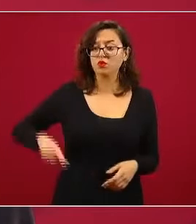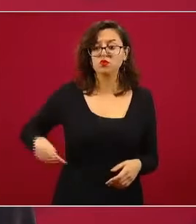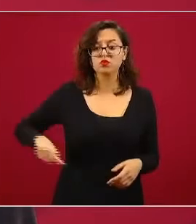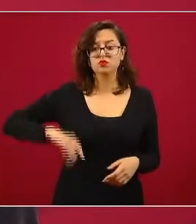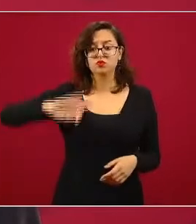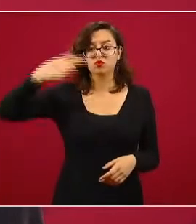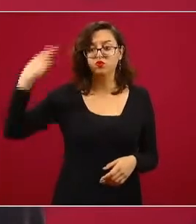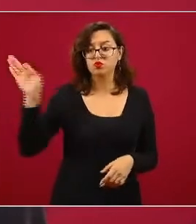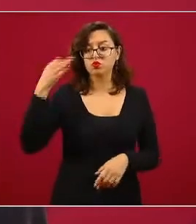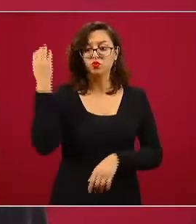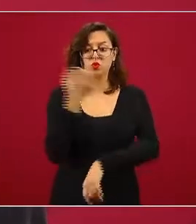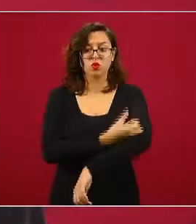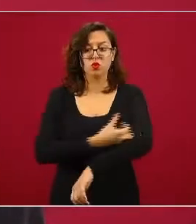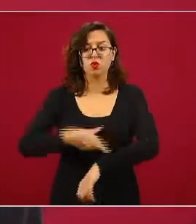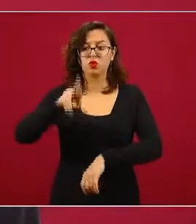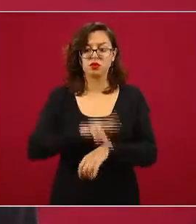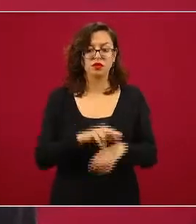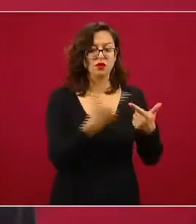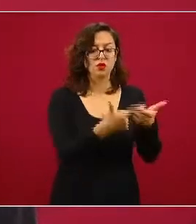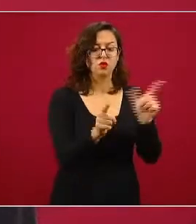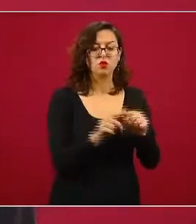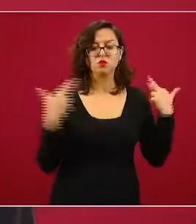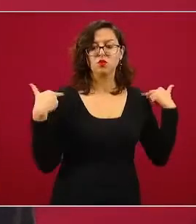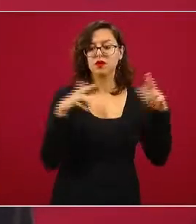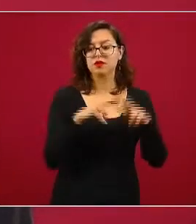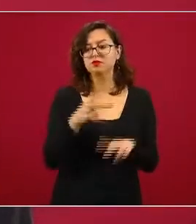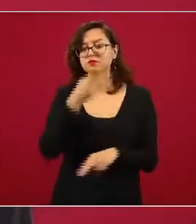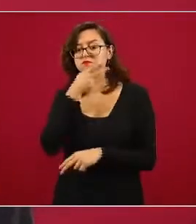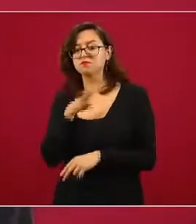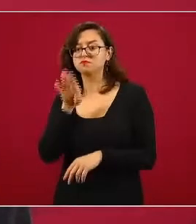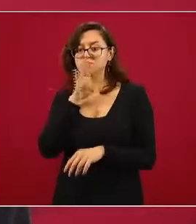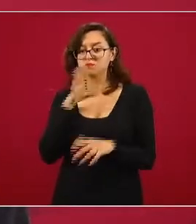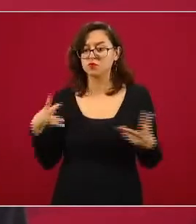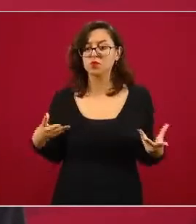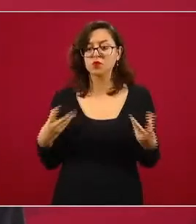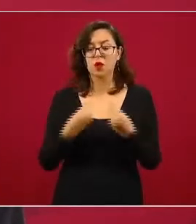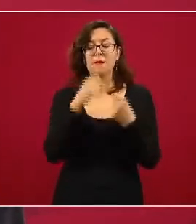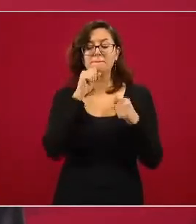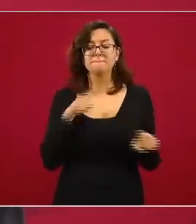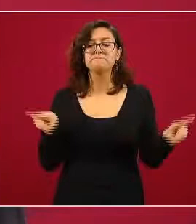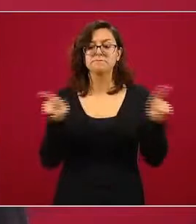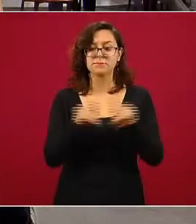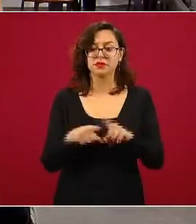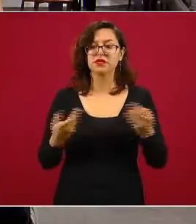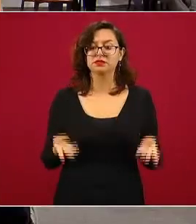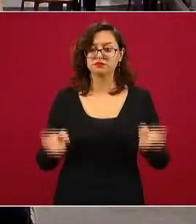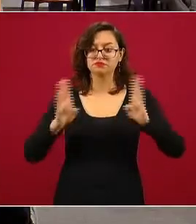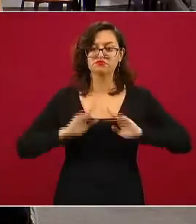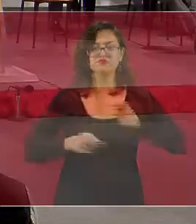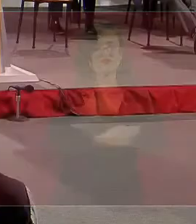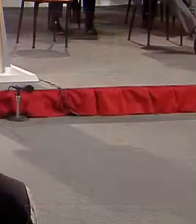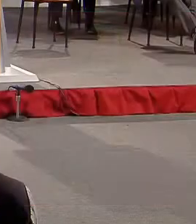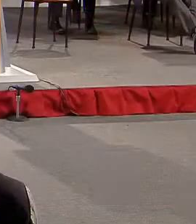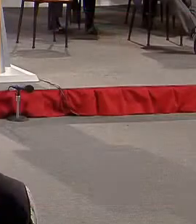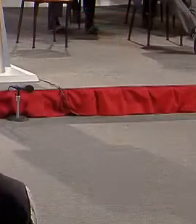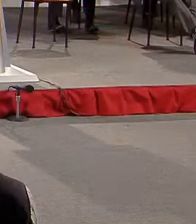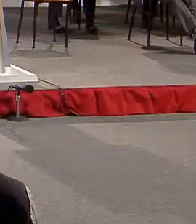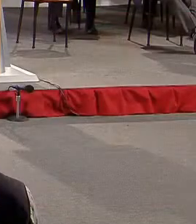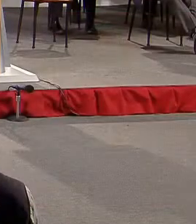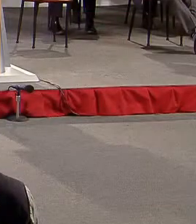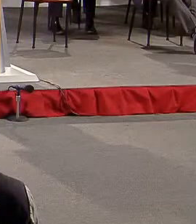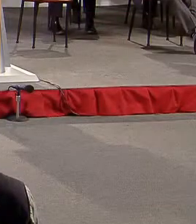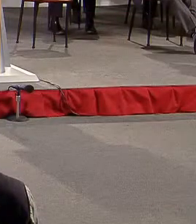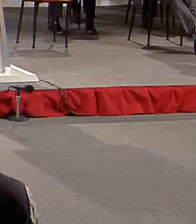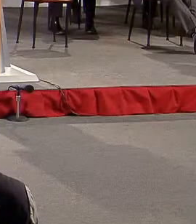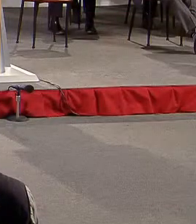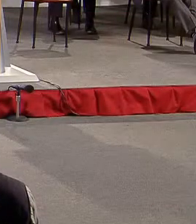coordinados con el Magisterio, padres y madres de familia y nuestras Fuerzas Armadas, hacerlos llegar a nuestras niñas y niños.